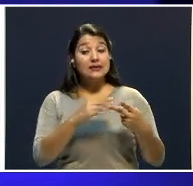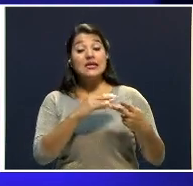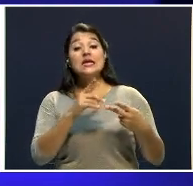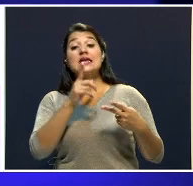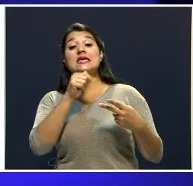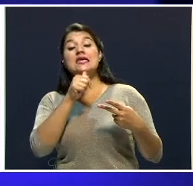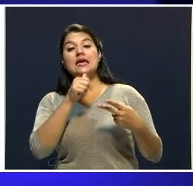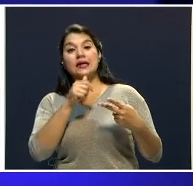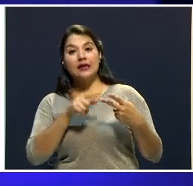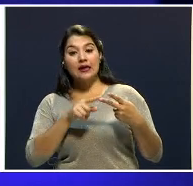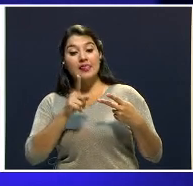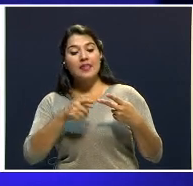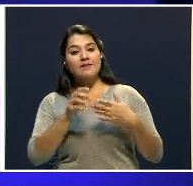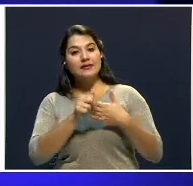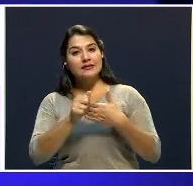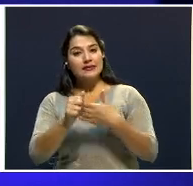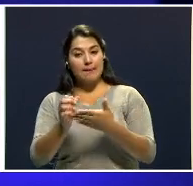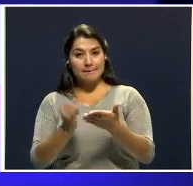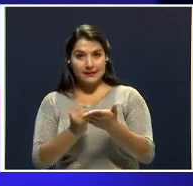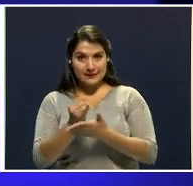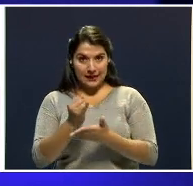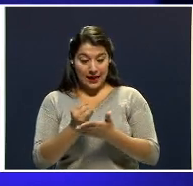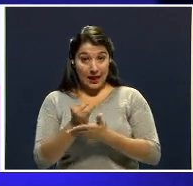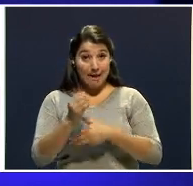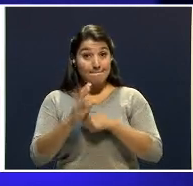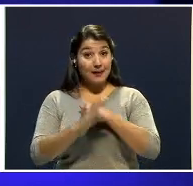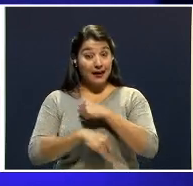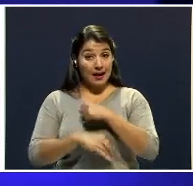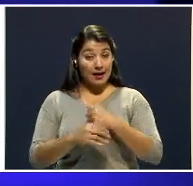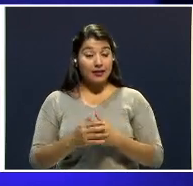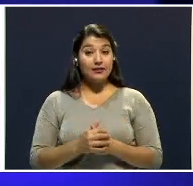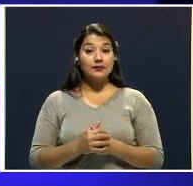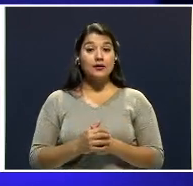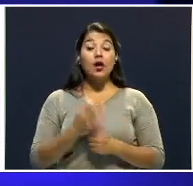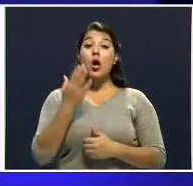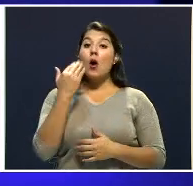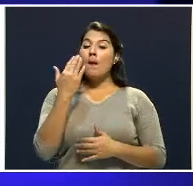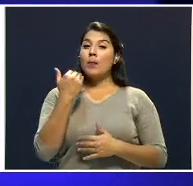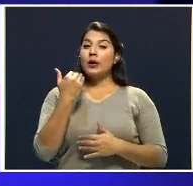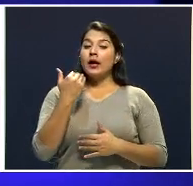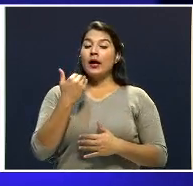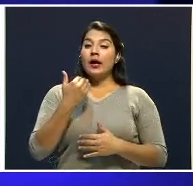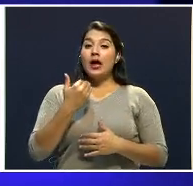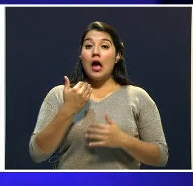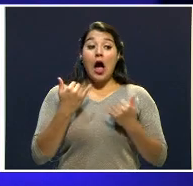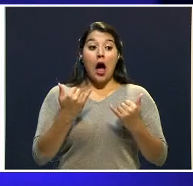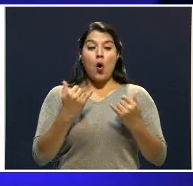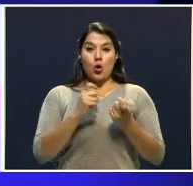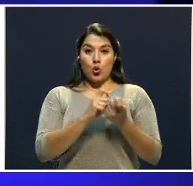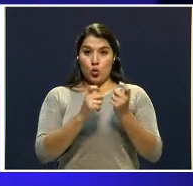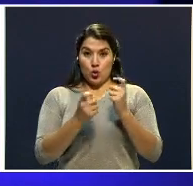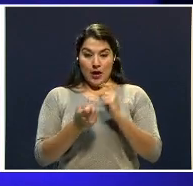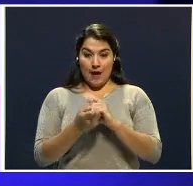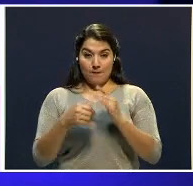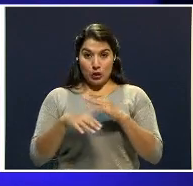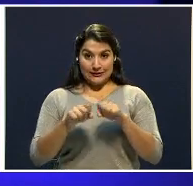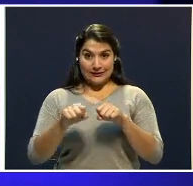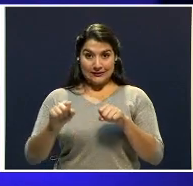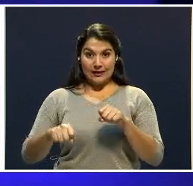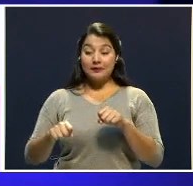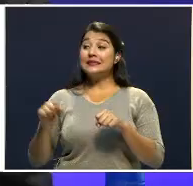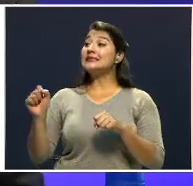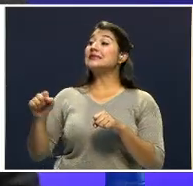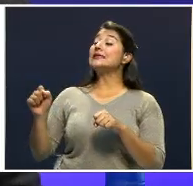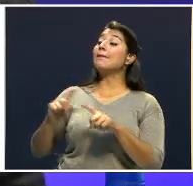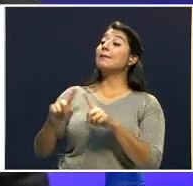debe dirigir la investigación penal, porque hubo un cambio en el sistema. Sí, pero ya